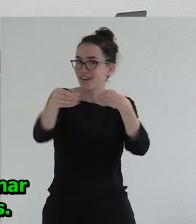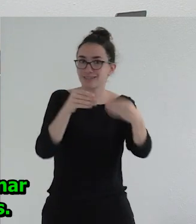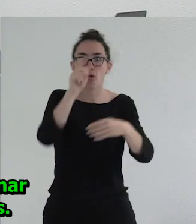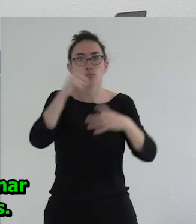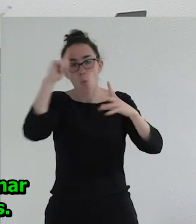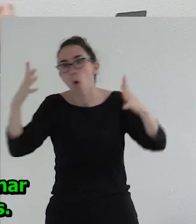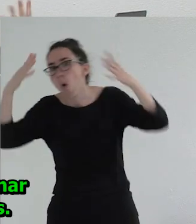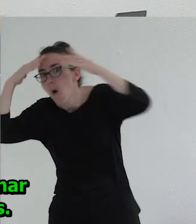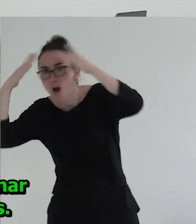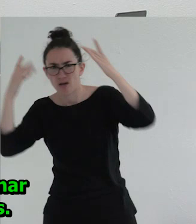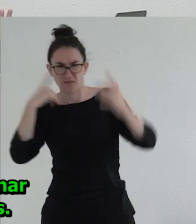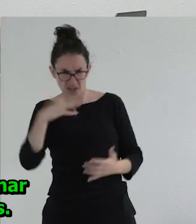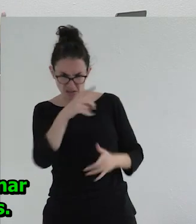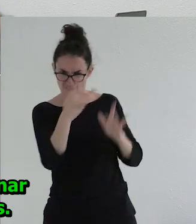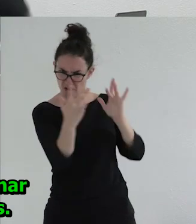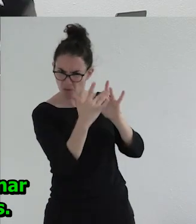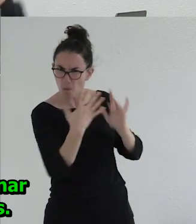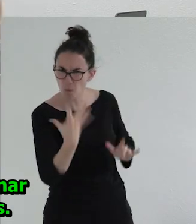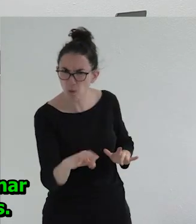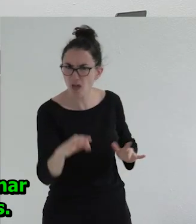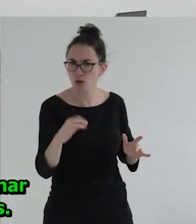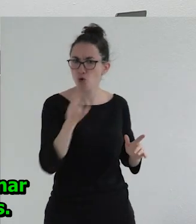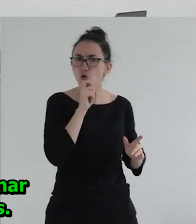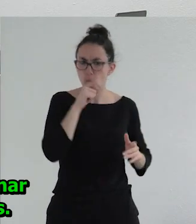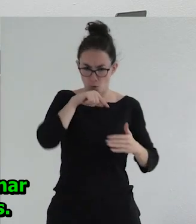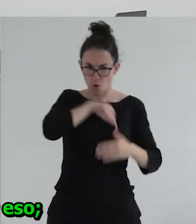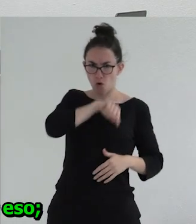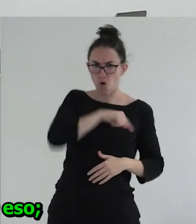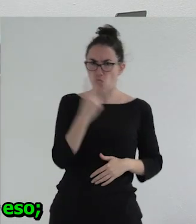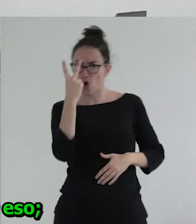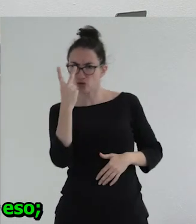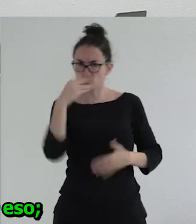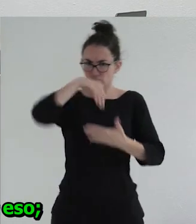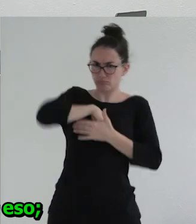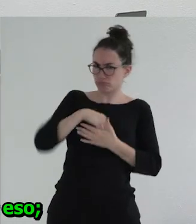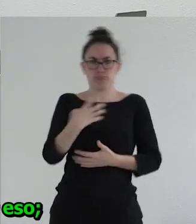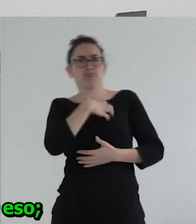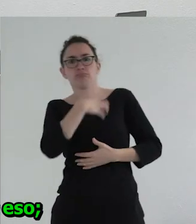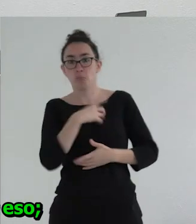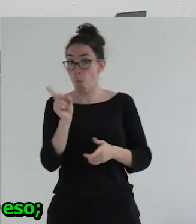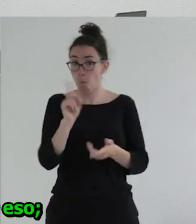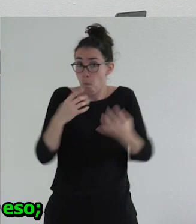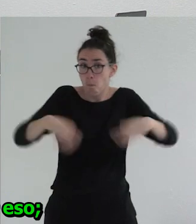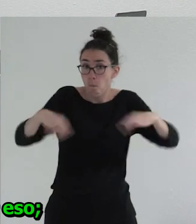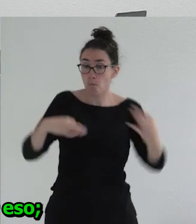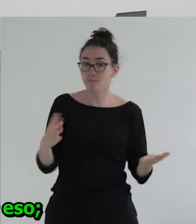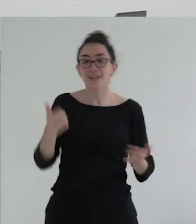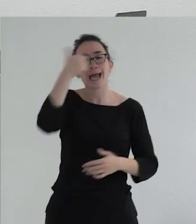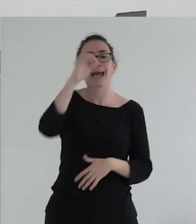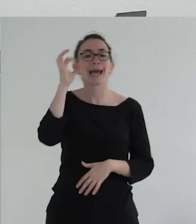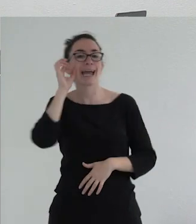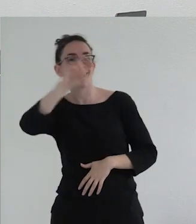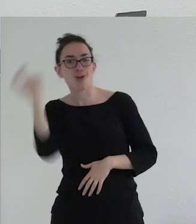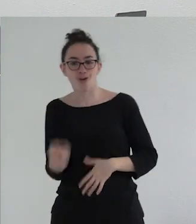a la cabeza por pensar que alguien puede combinar dos imaginarios culturales distintos. Con el género tenemos una incapacidad terrorífica para hacer